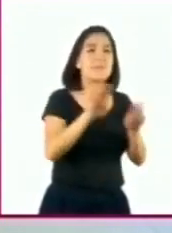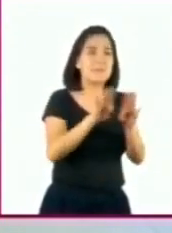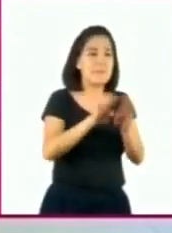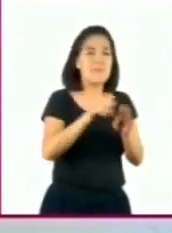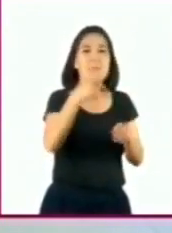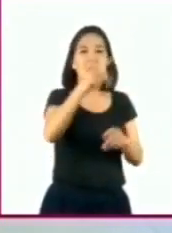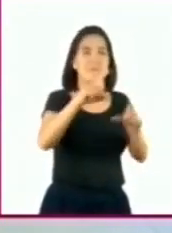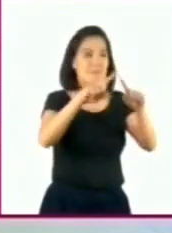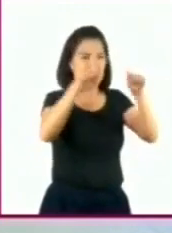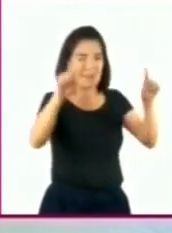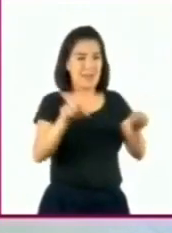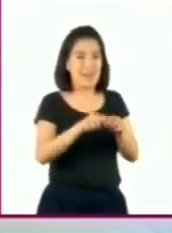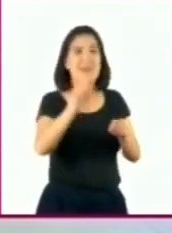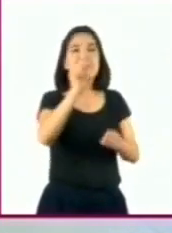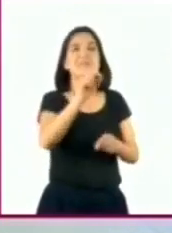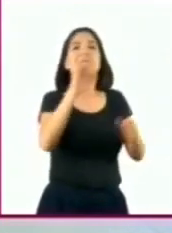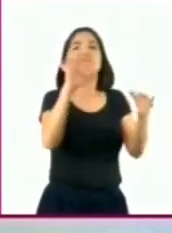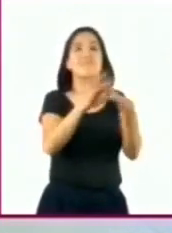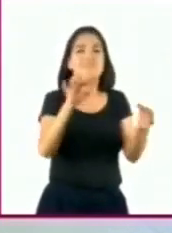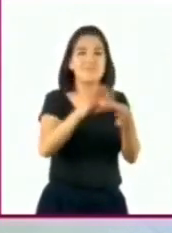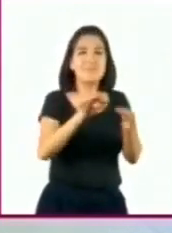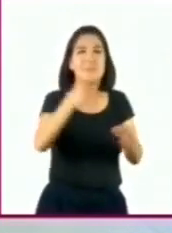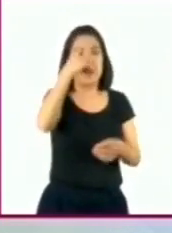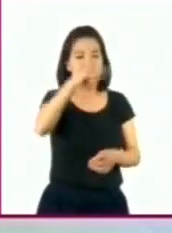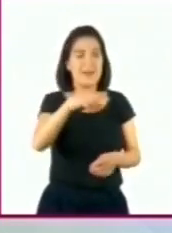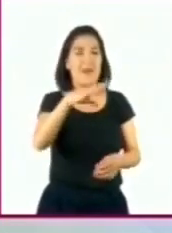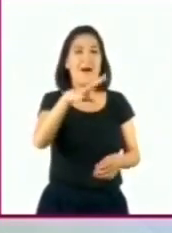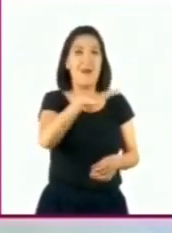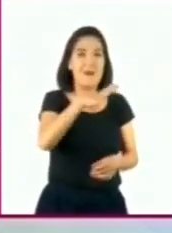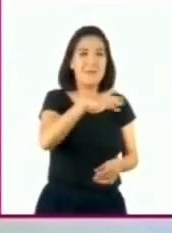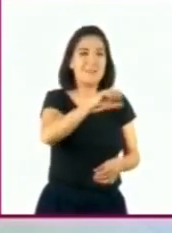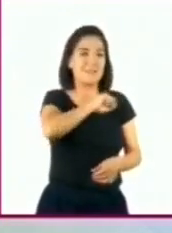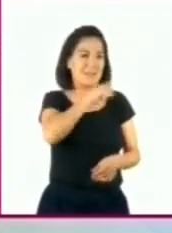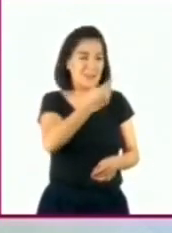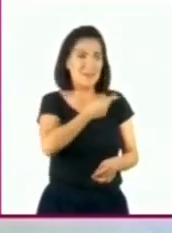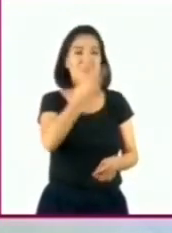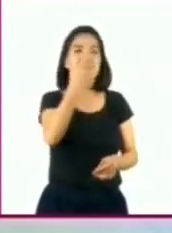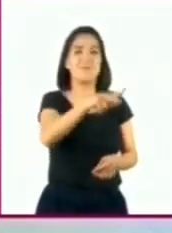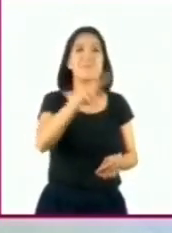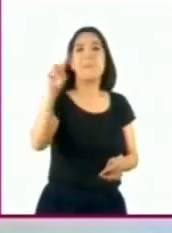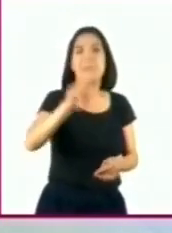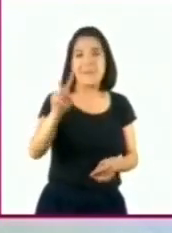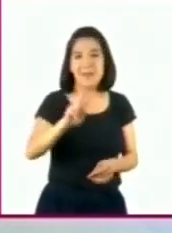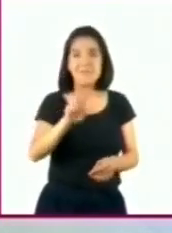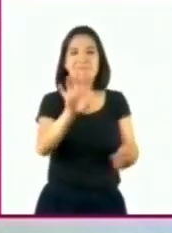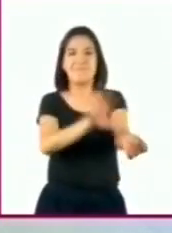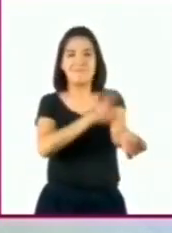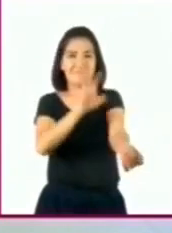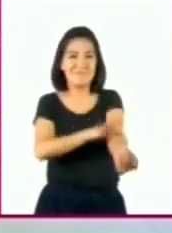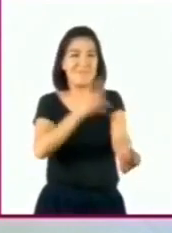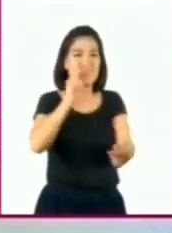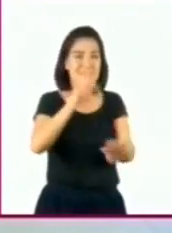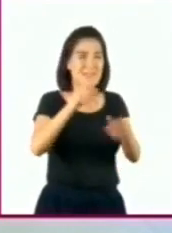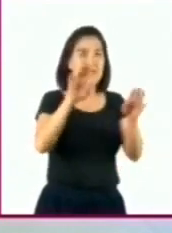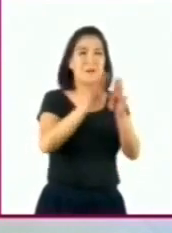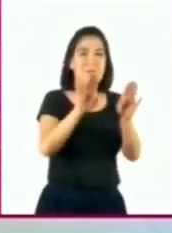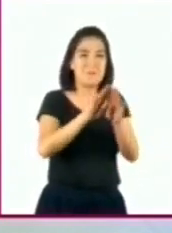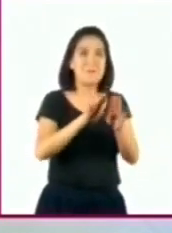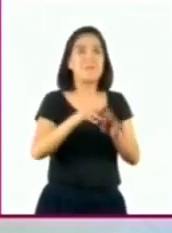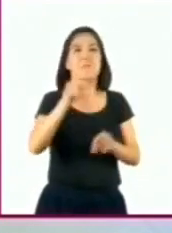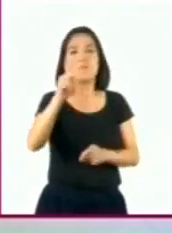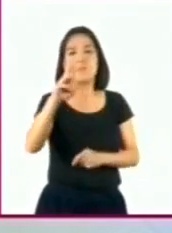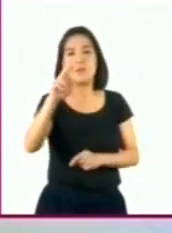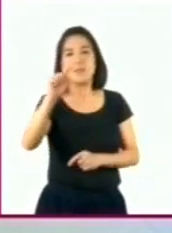información nutricional, la cual refiere el valor energético y los nutrientes que contienen, como proteínas,